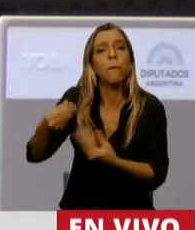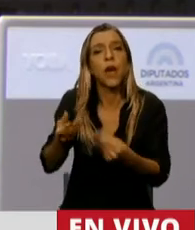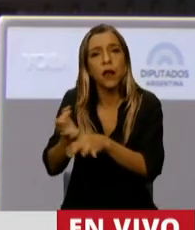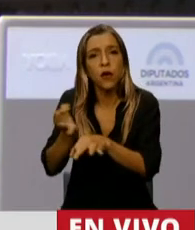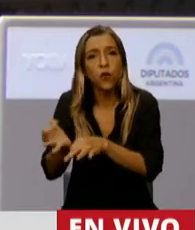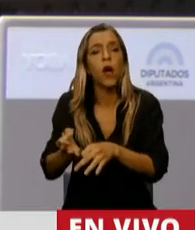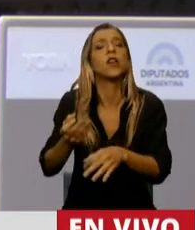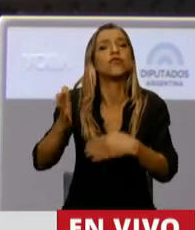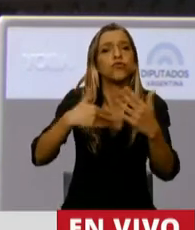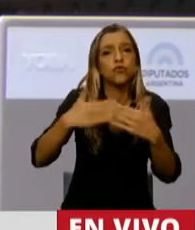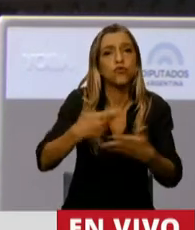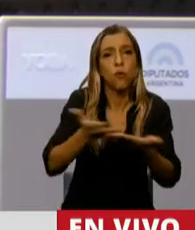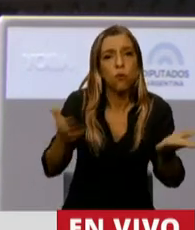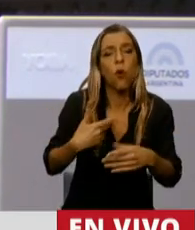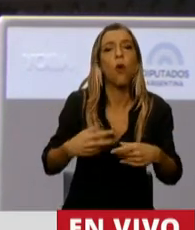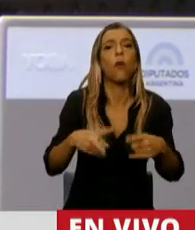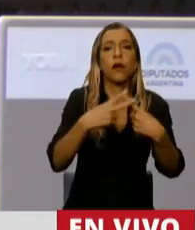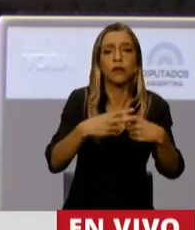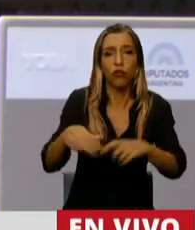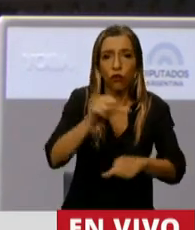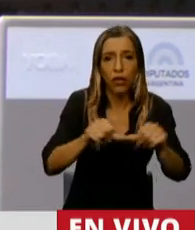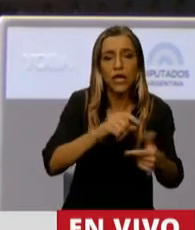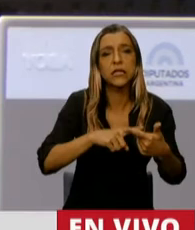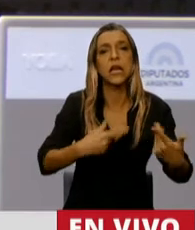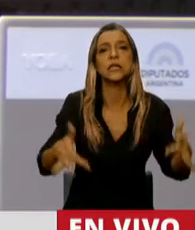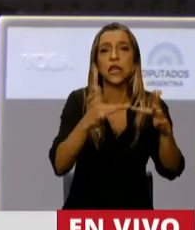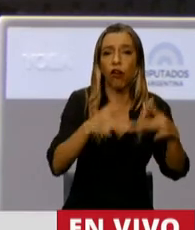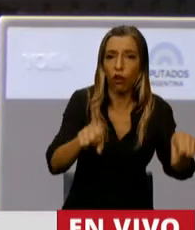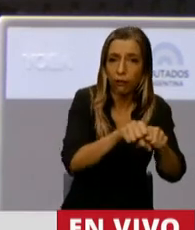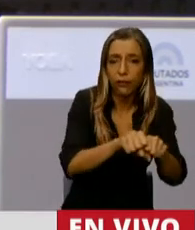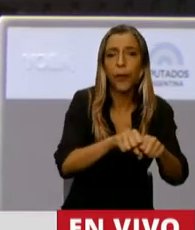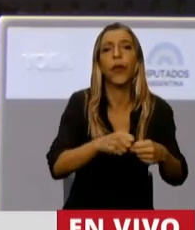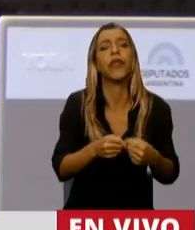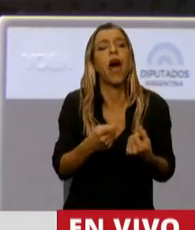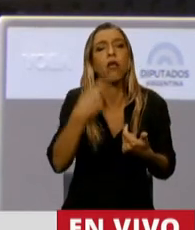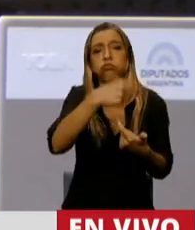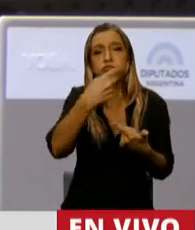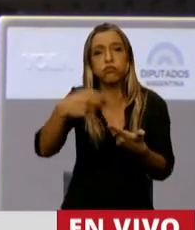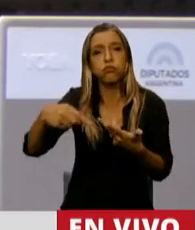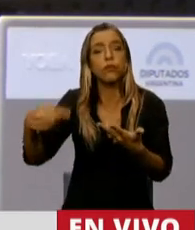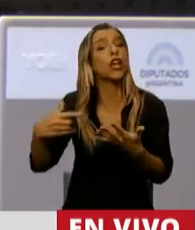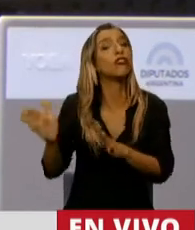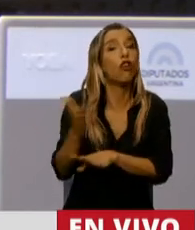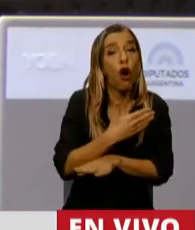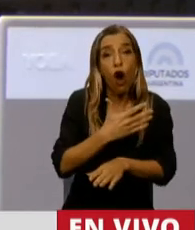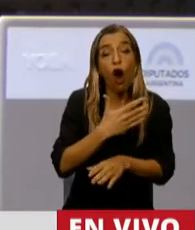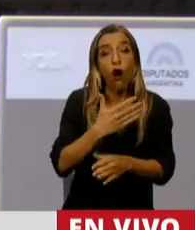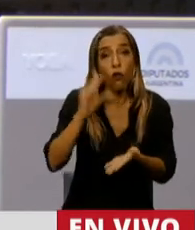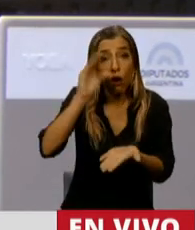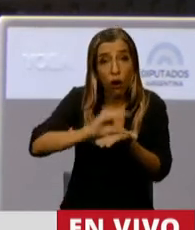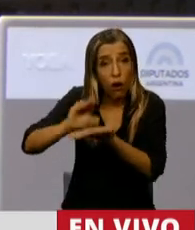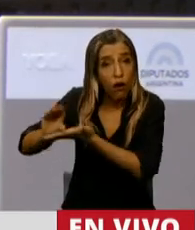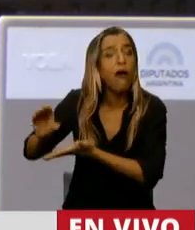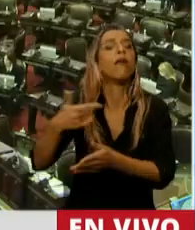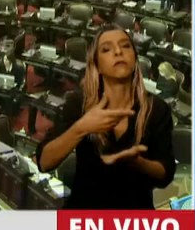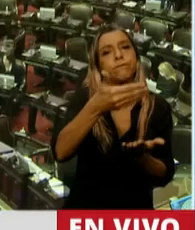educación, en ciencia y tecnología, en conectividad, en las cosas. Y todos los parámetros están establecidos teniendo como